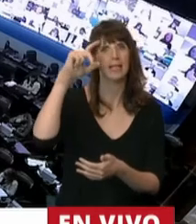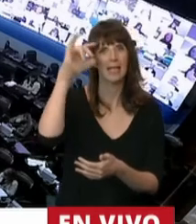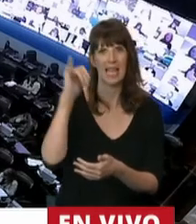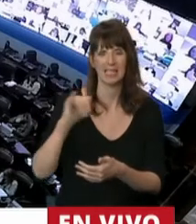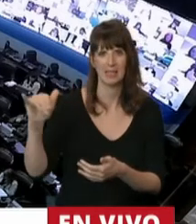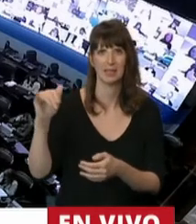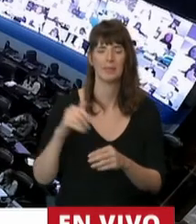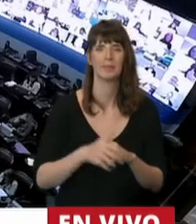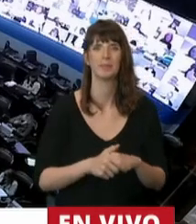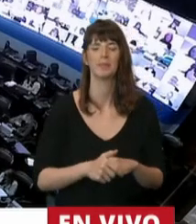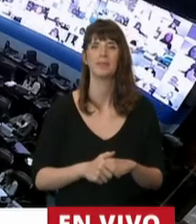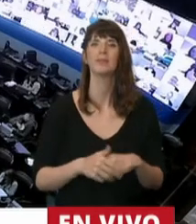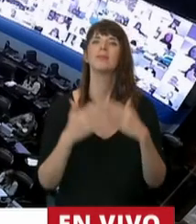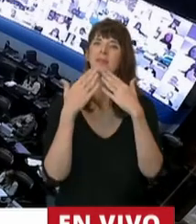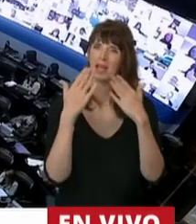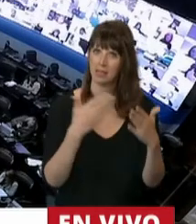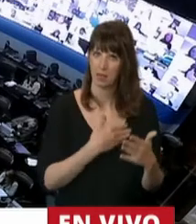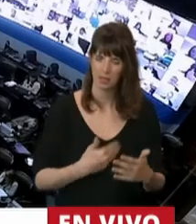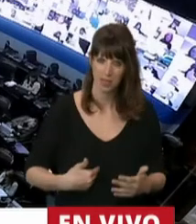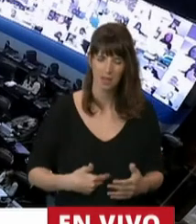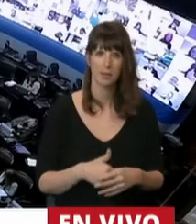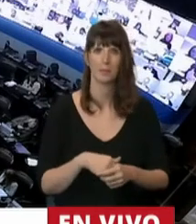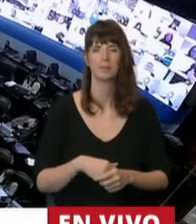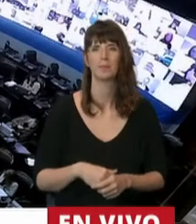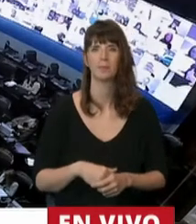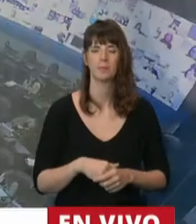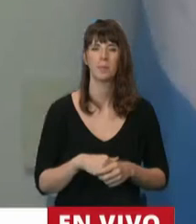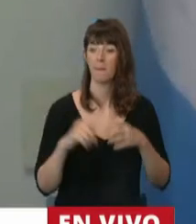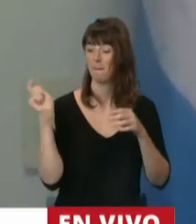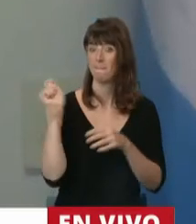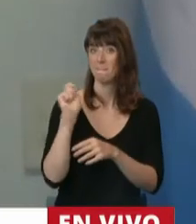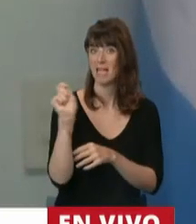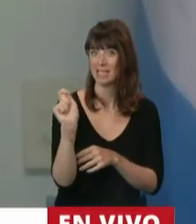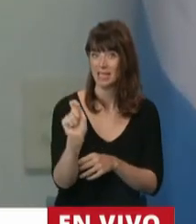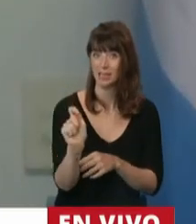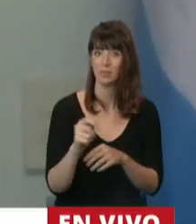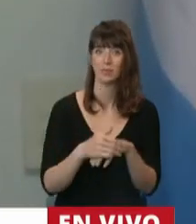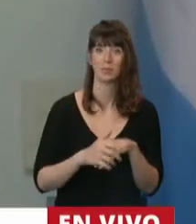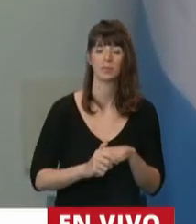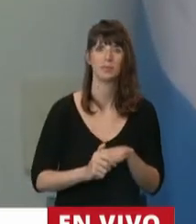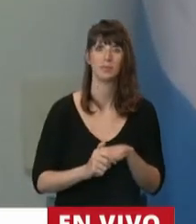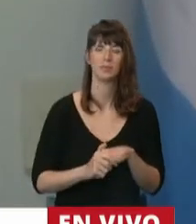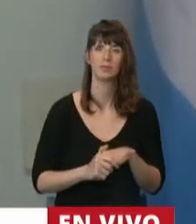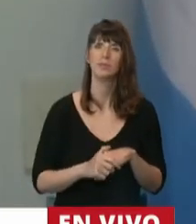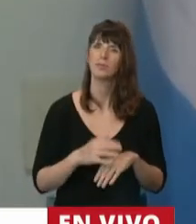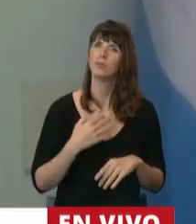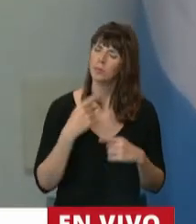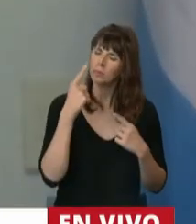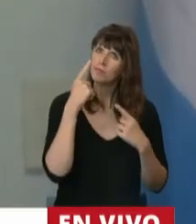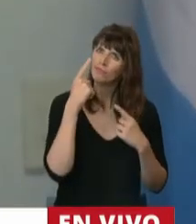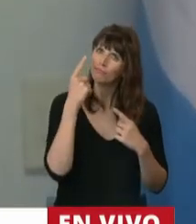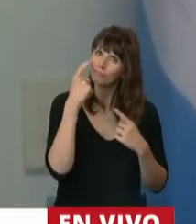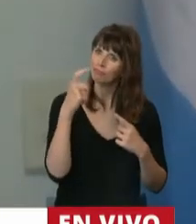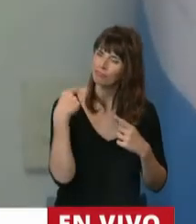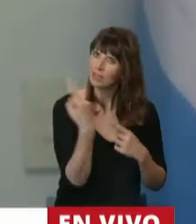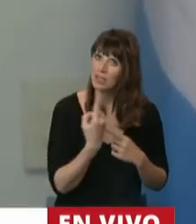Muchas gracias, señor presidente. En los últimos meses hemos visto cómo nuestra rutina diaria ha